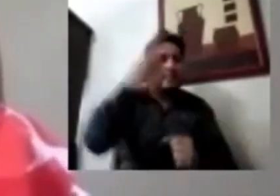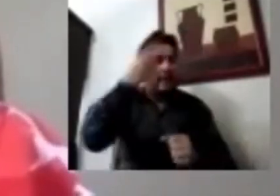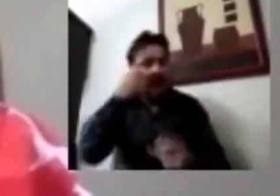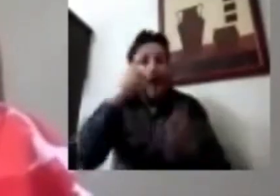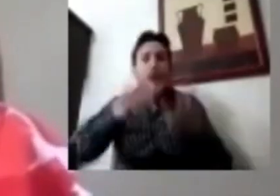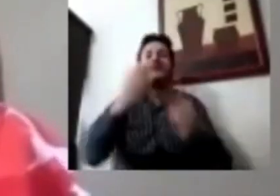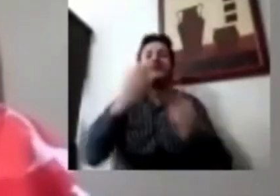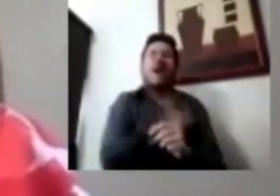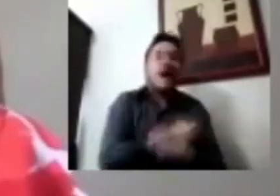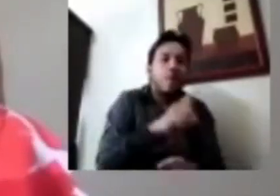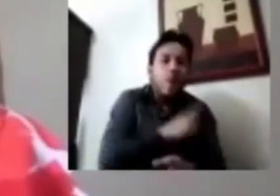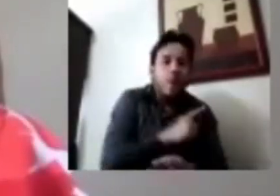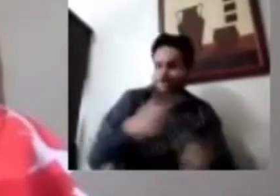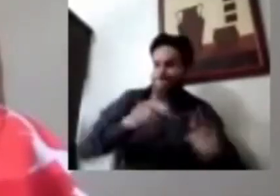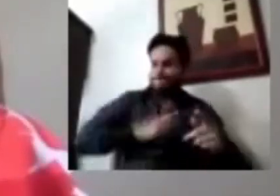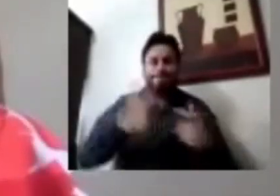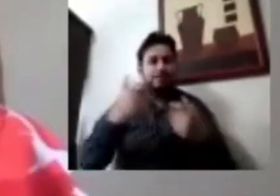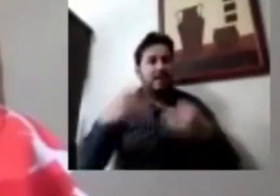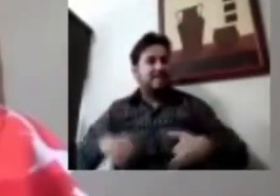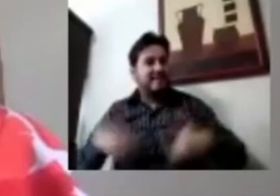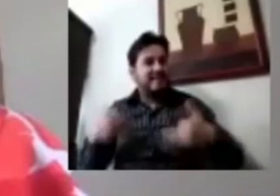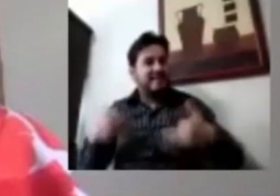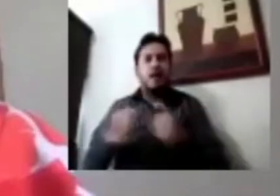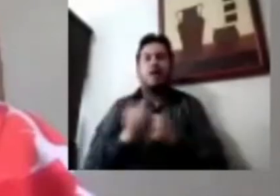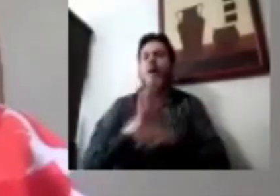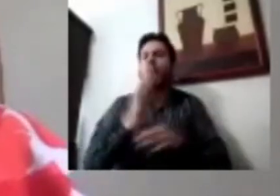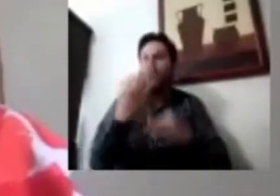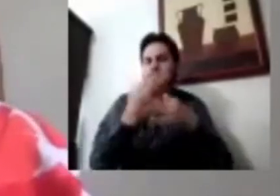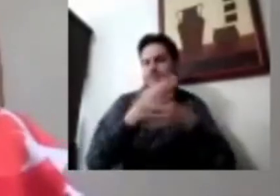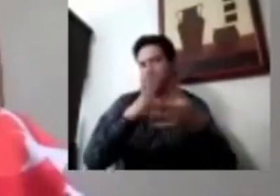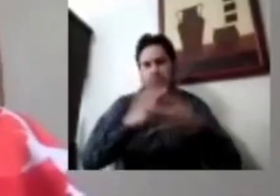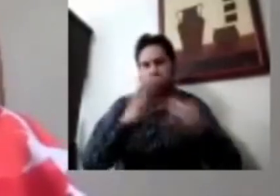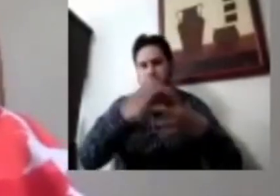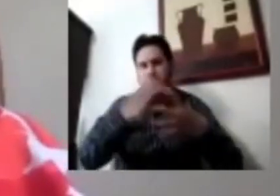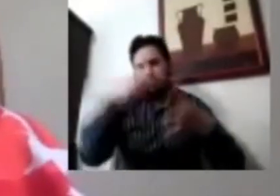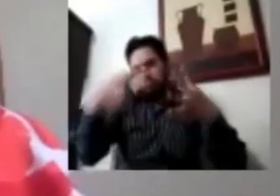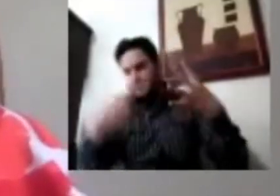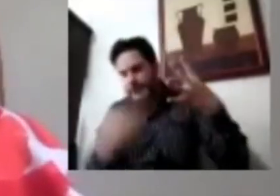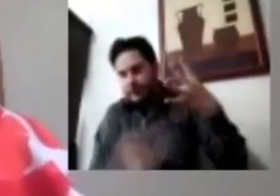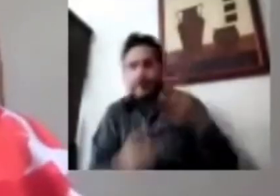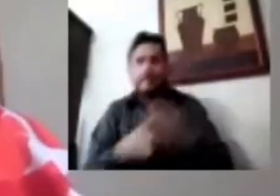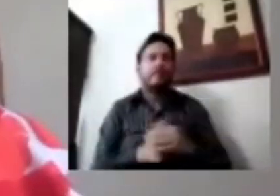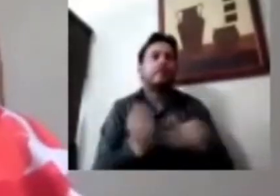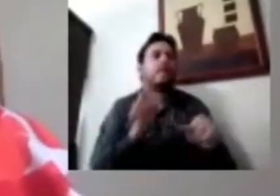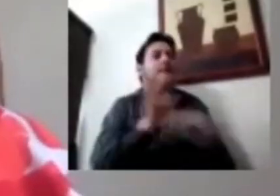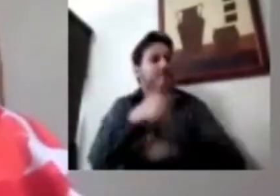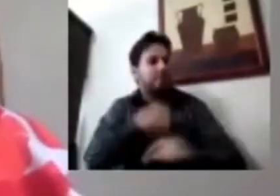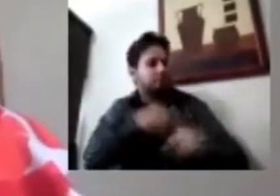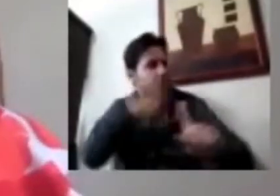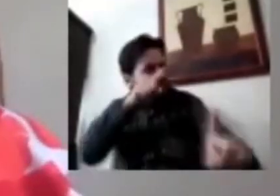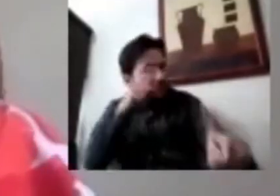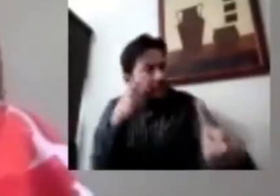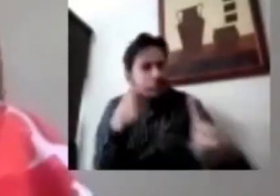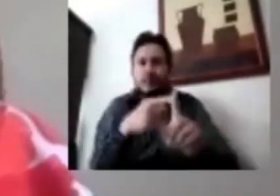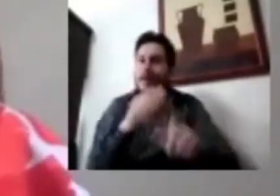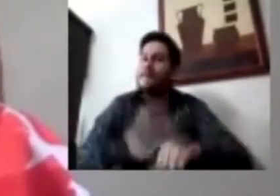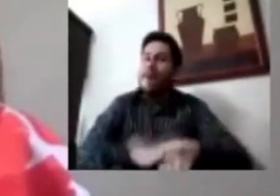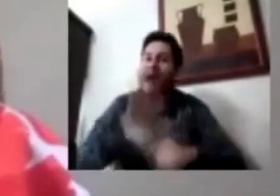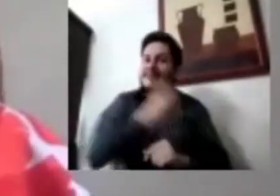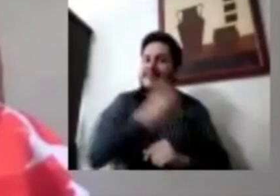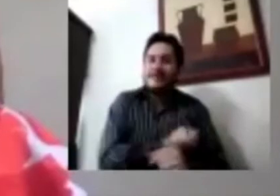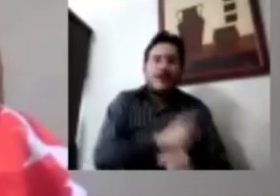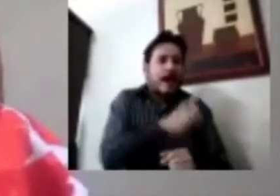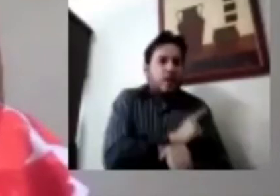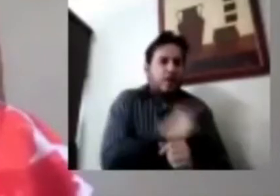me voy a enfocar un poco más, les voy a dar como una embarrada de todos los resultados, pero me voy a enfocar más a la salud mental.